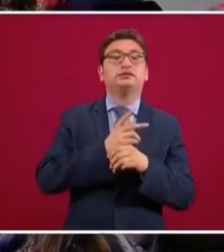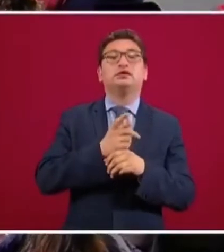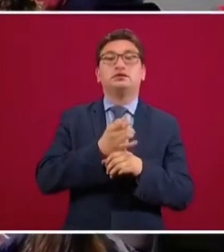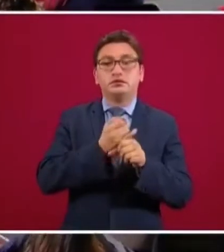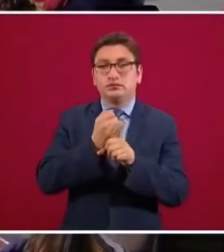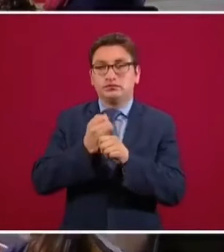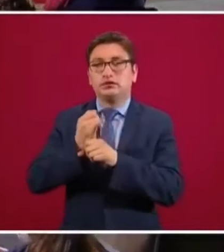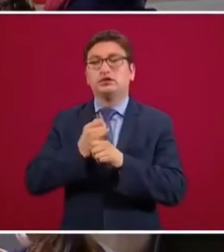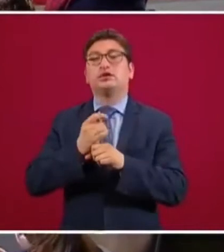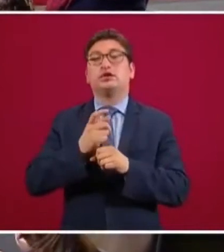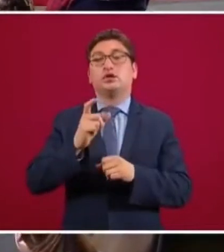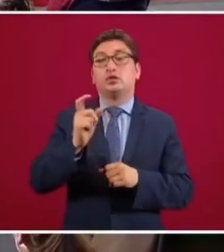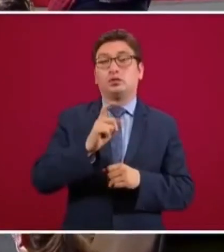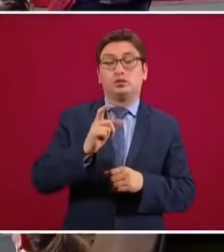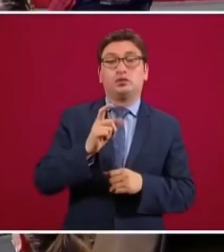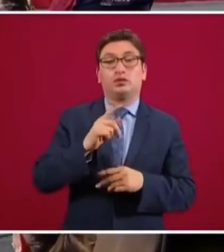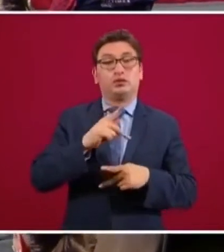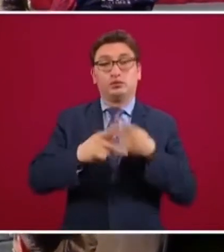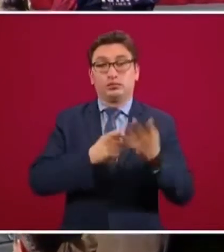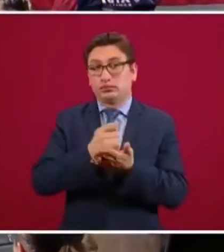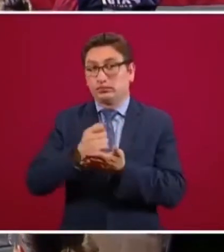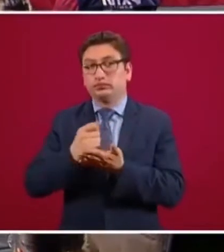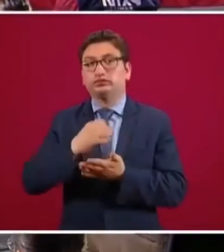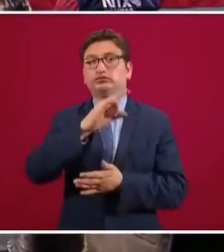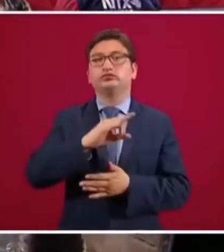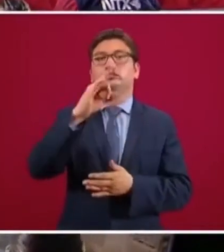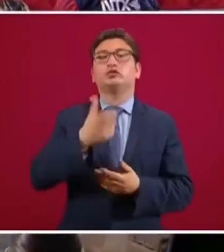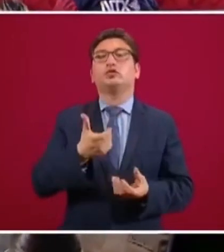los que otorgan créditos.